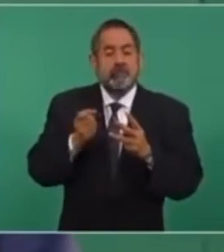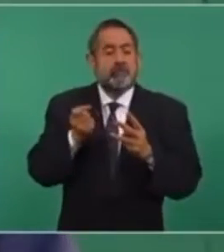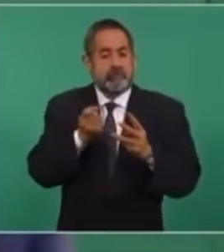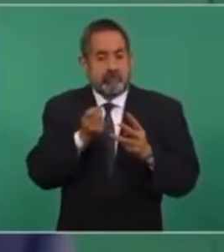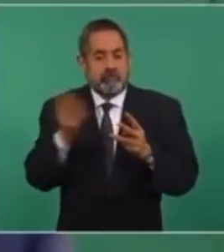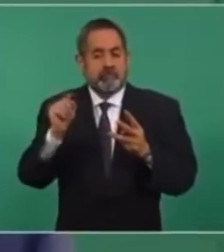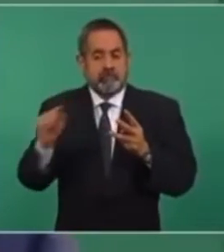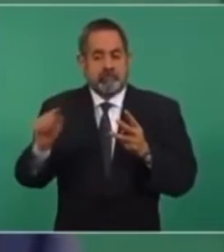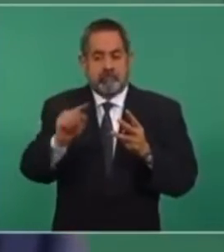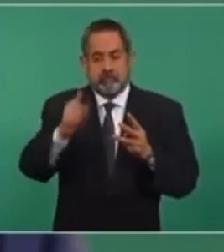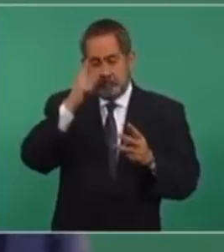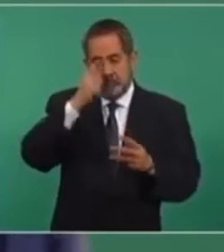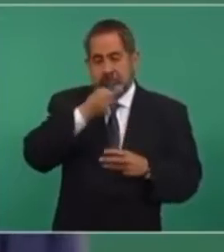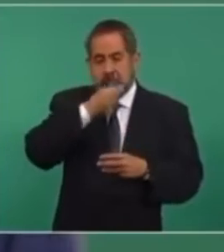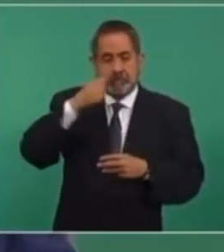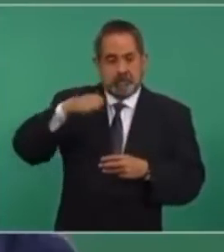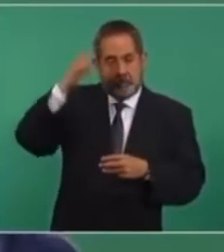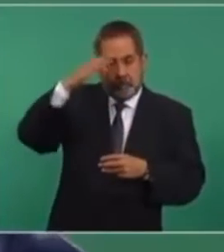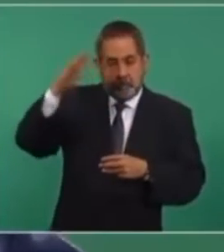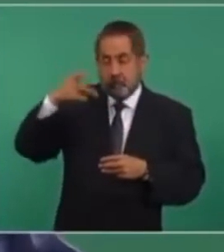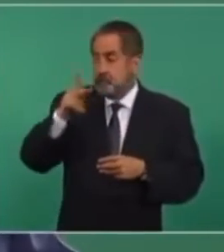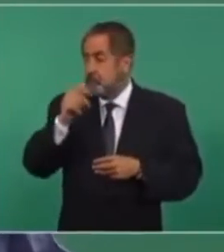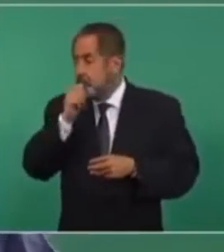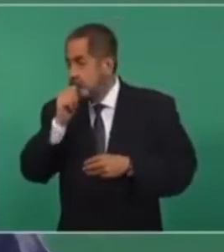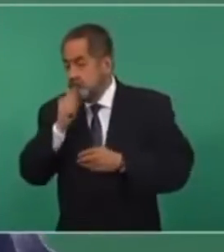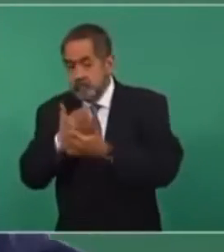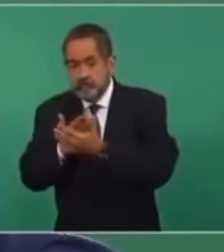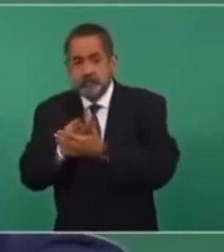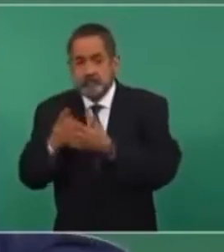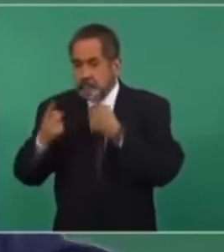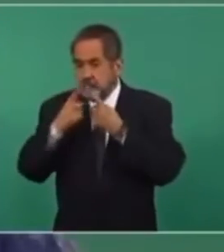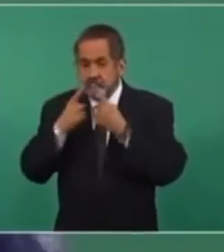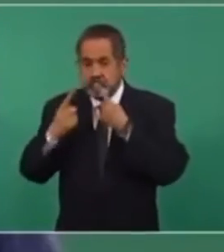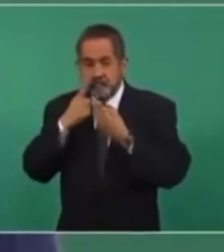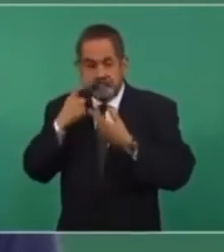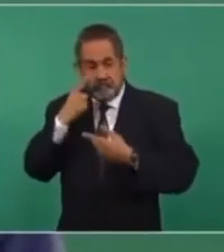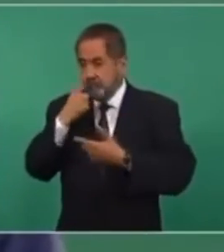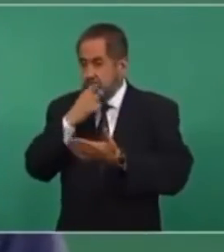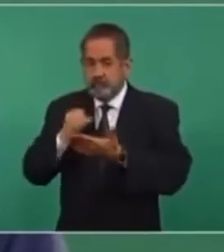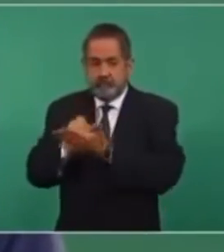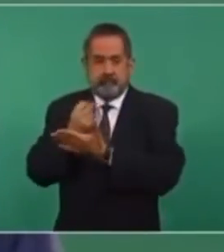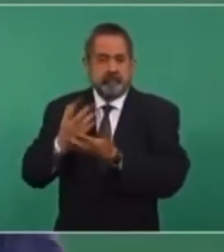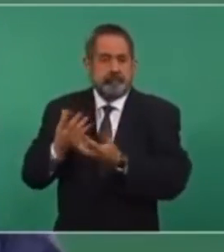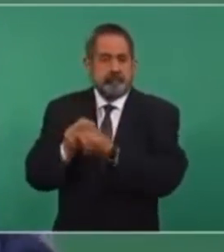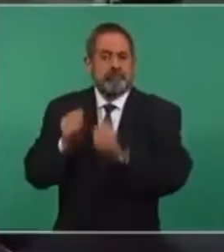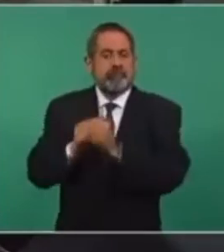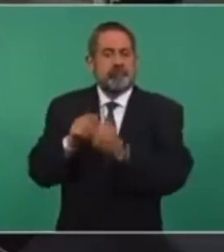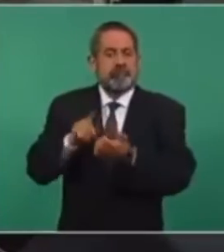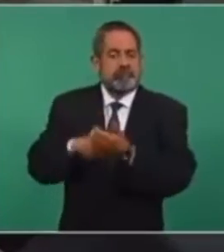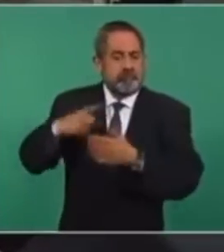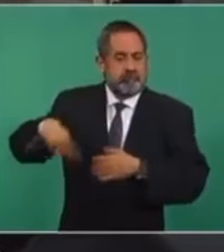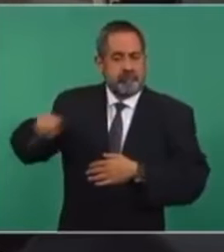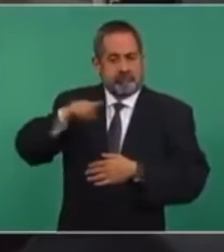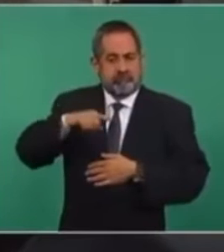sobre todo para adultos mayores, pero eso todavía lo tienen que decidir los